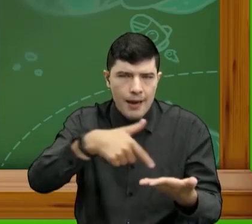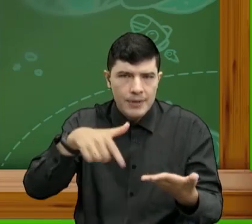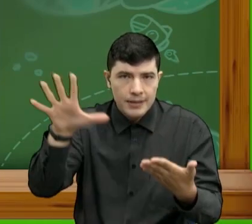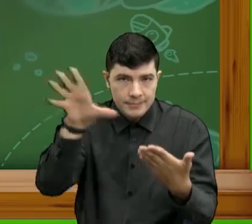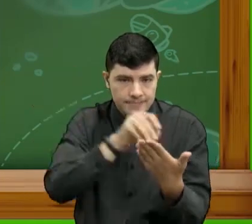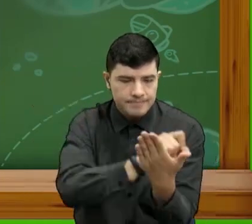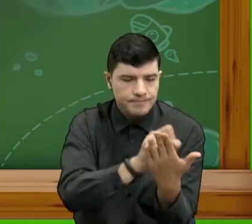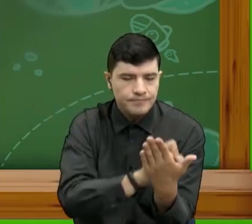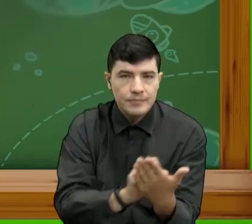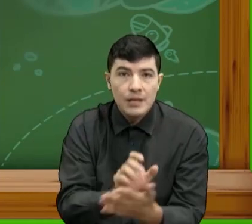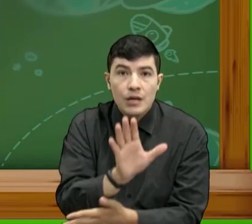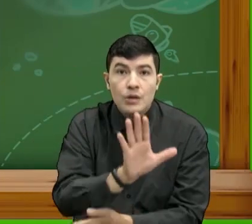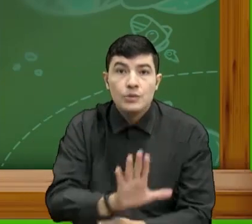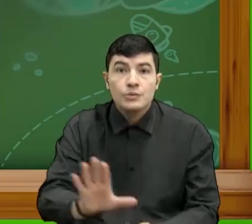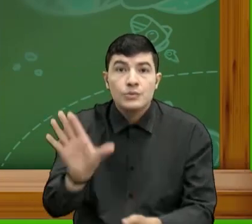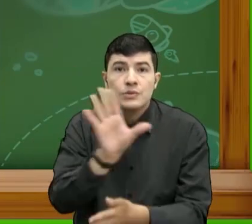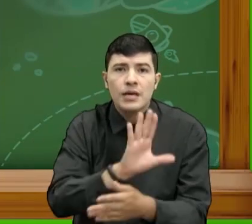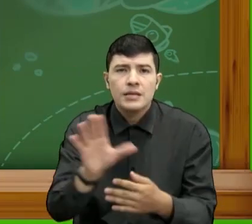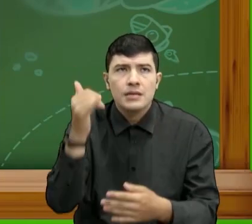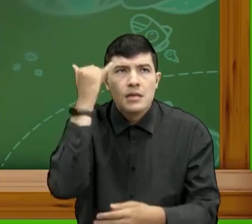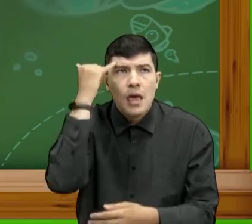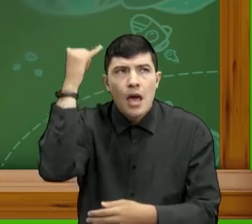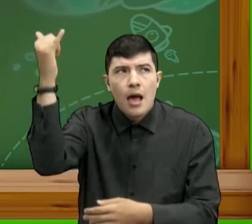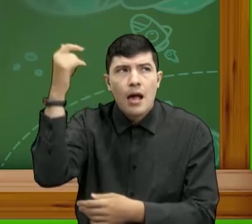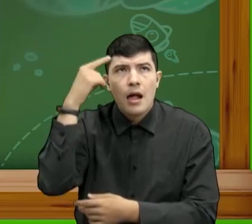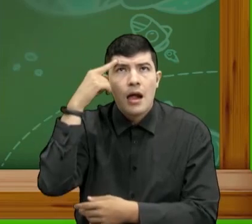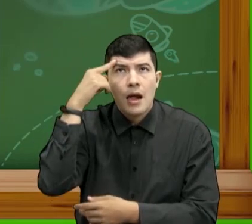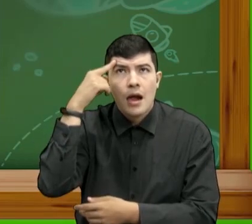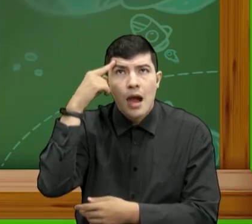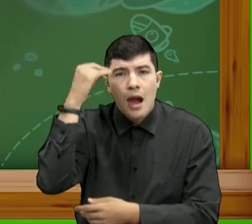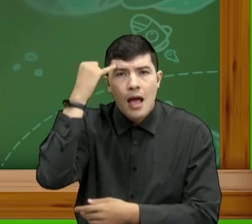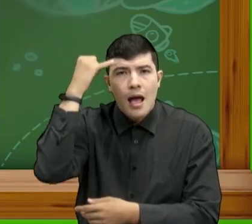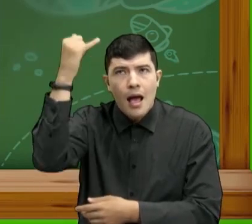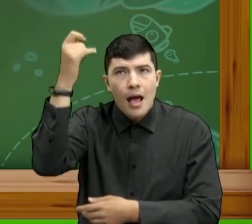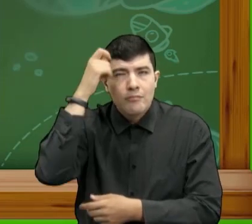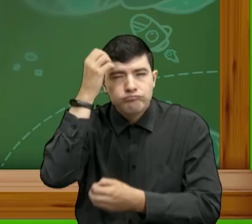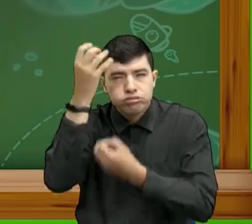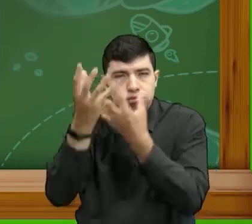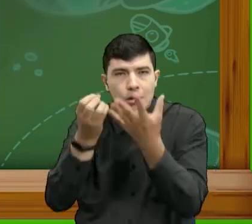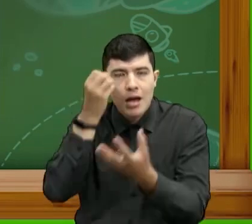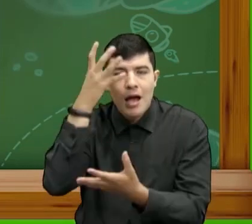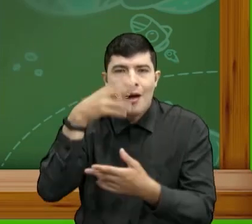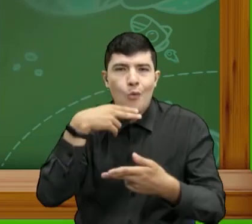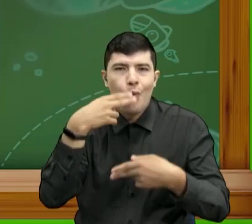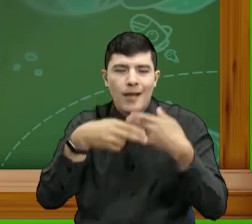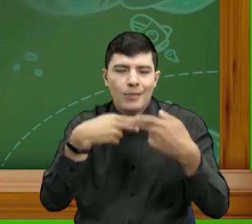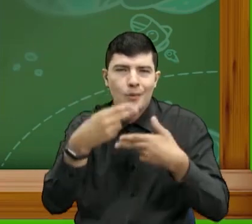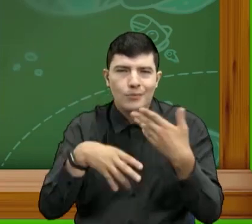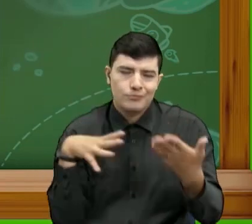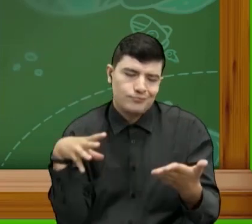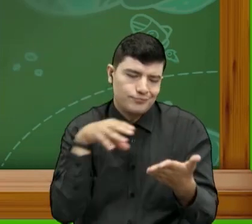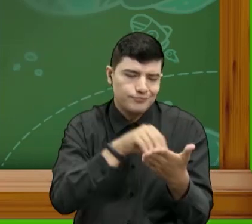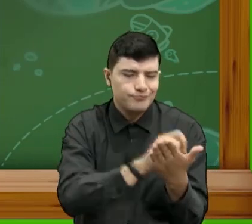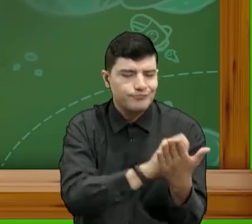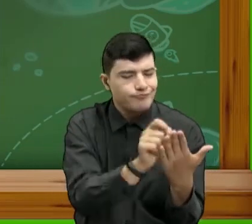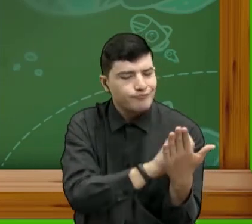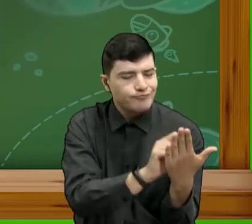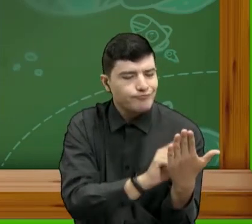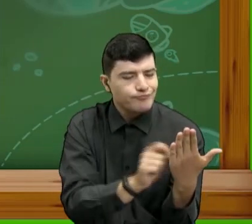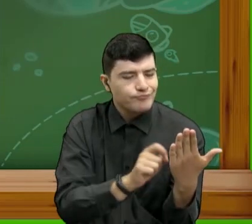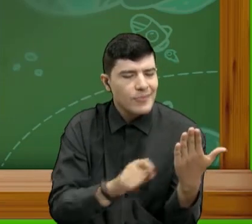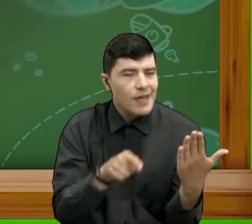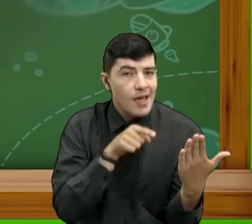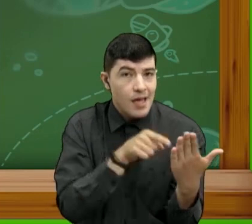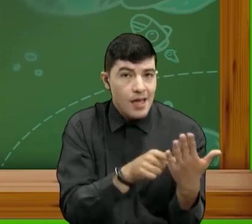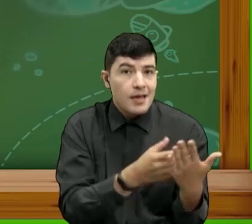Van a crear un pequeño cuento con ayuda de sus familiares o cuidadores sobre un científico o